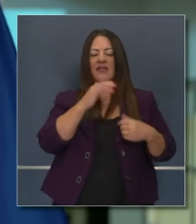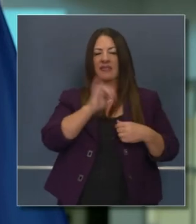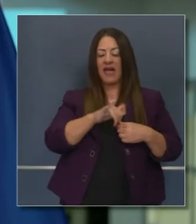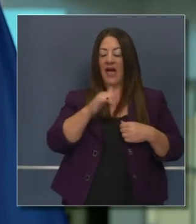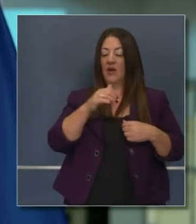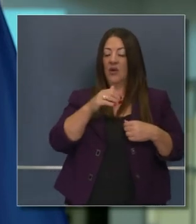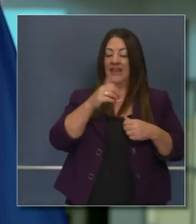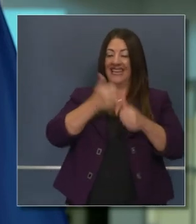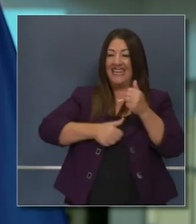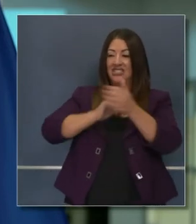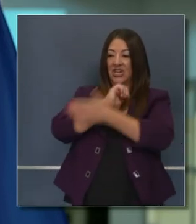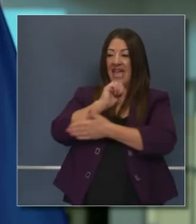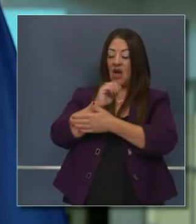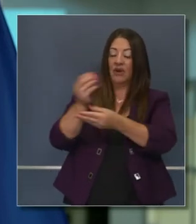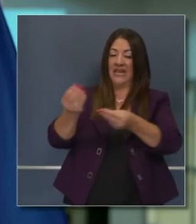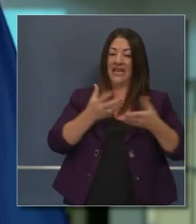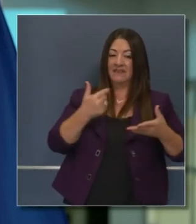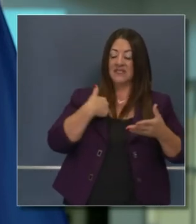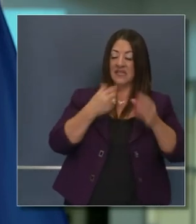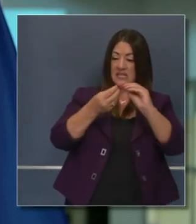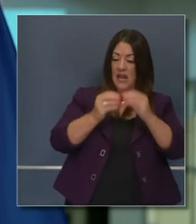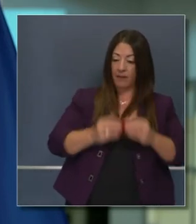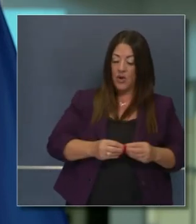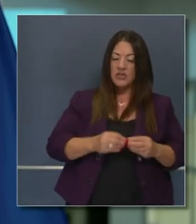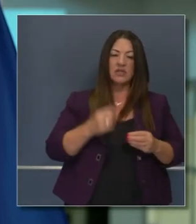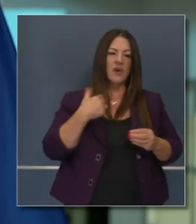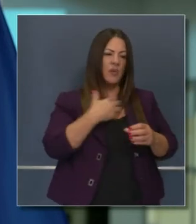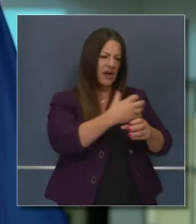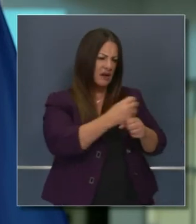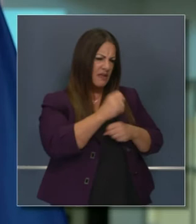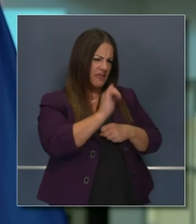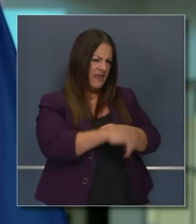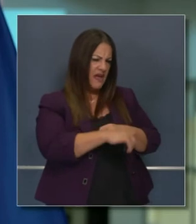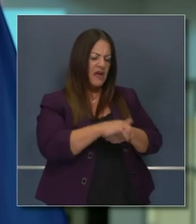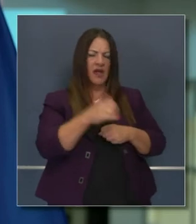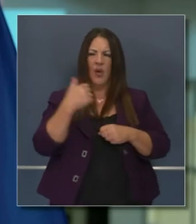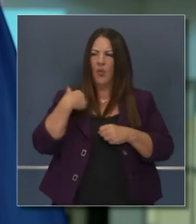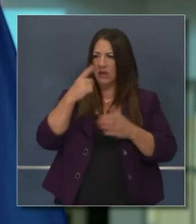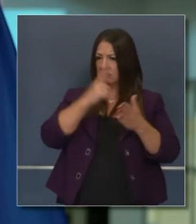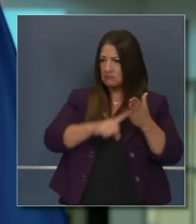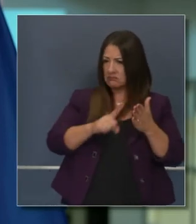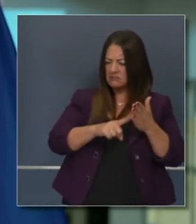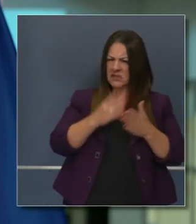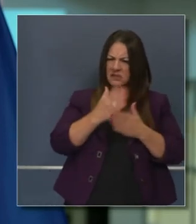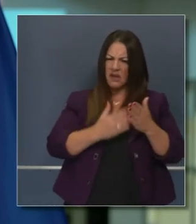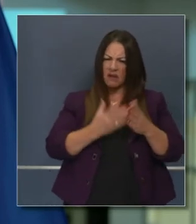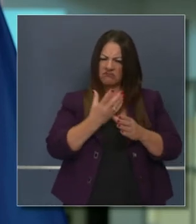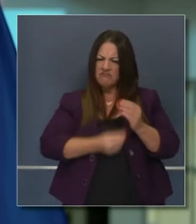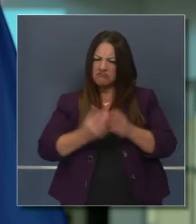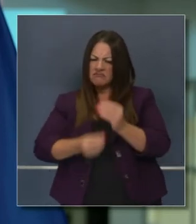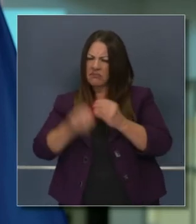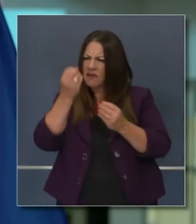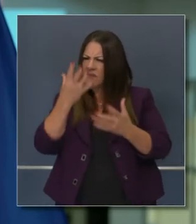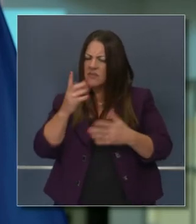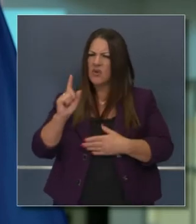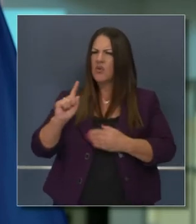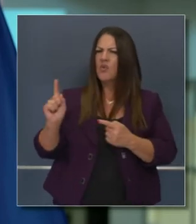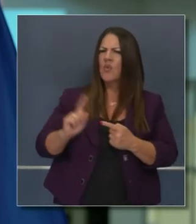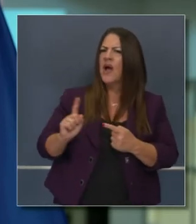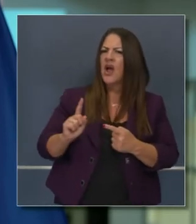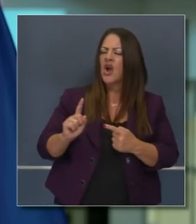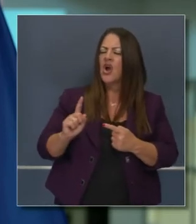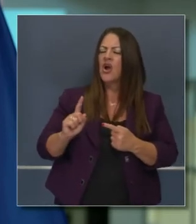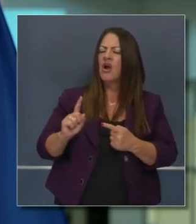preocupaciones más serias sobre los datos, hizo lo que tenía que haber hecho. En cuestión de 24 horas encontró archivos perdidos